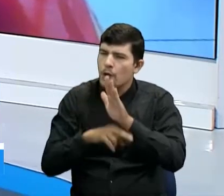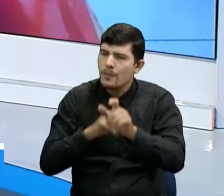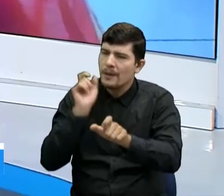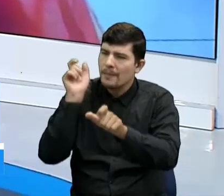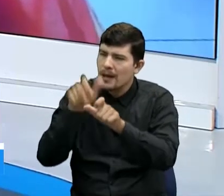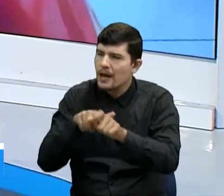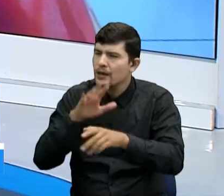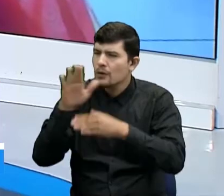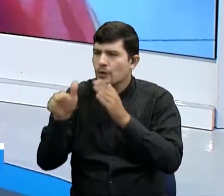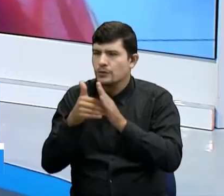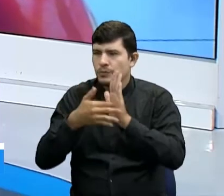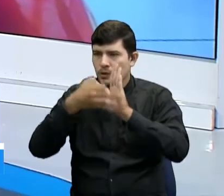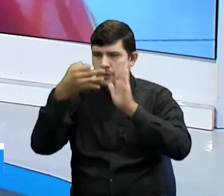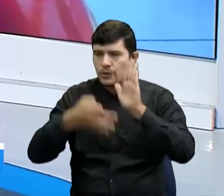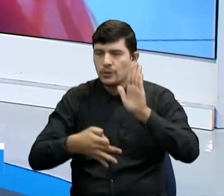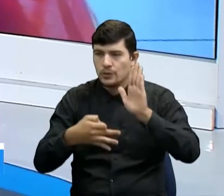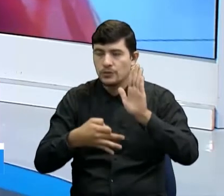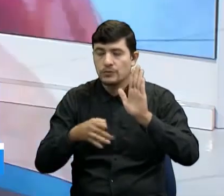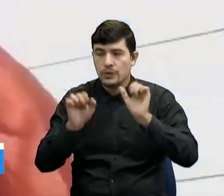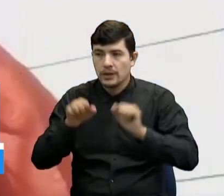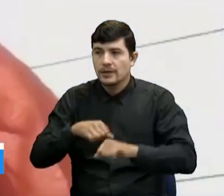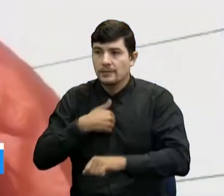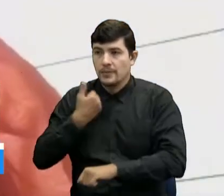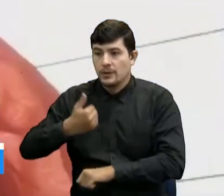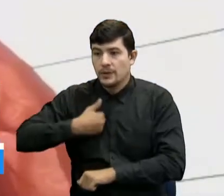protocolos que hay tener en cuenta para poder aprovechar esta gira.